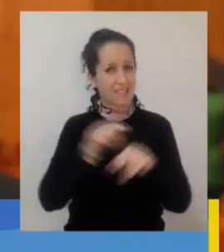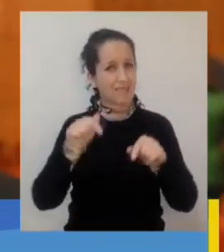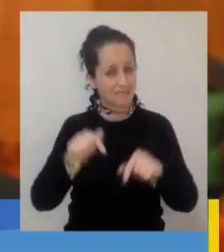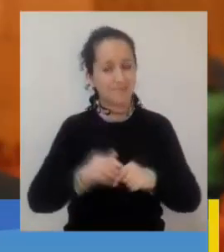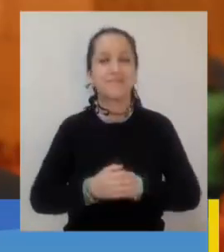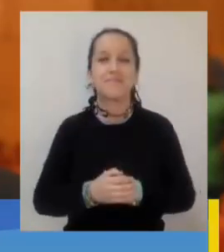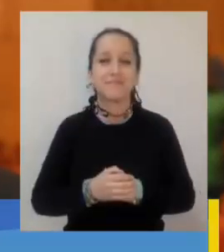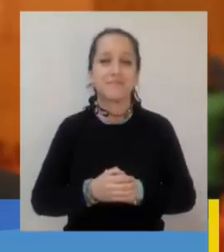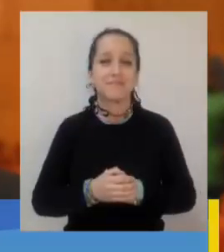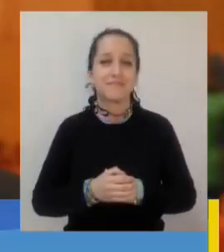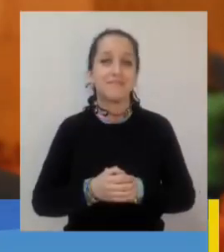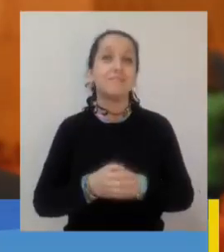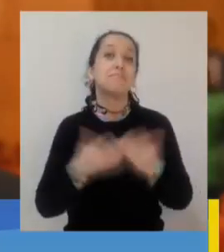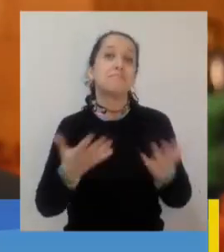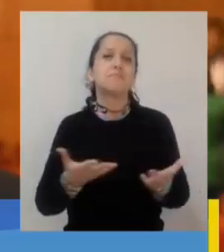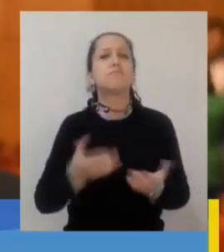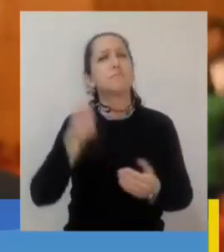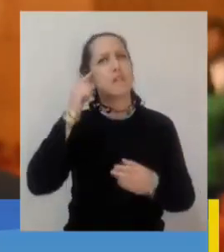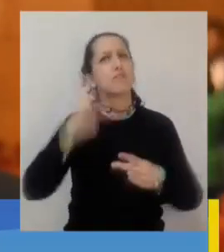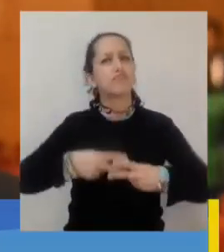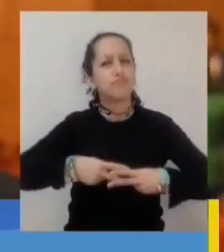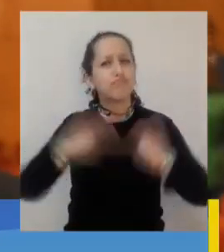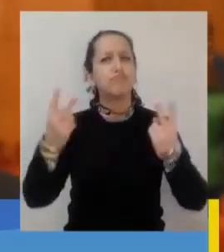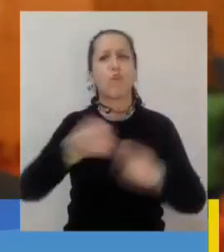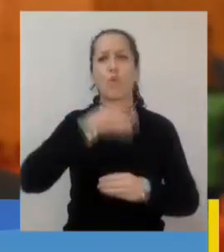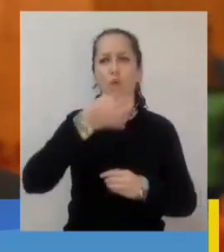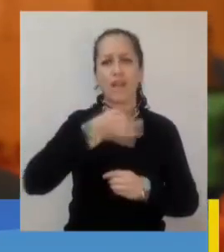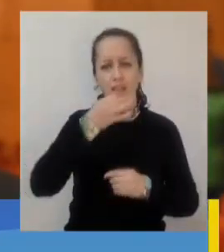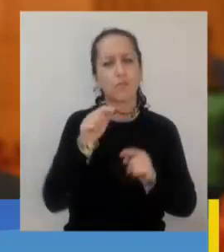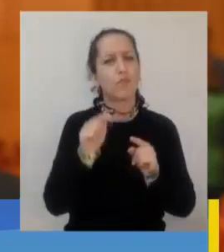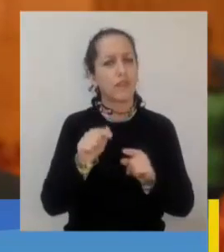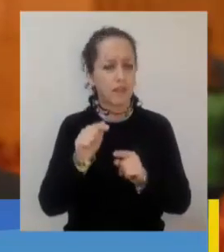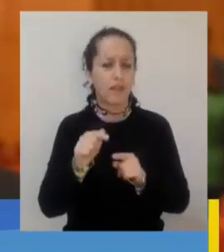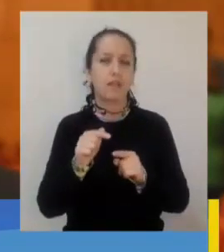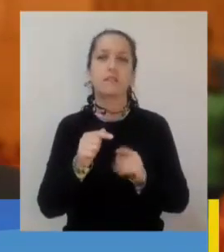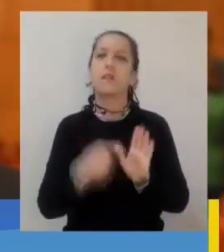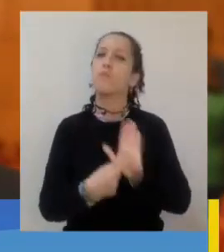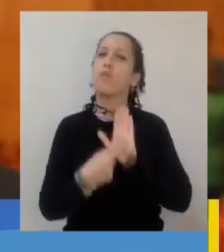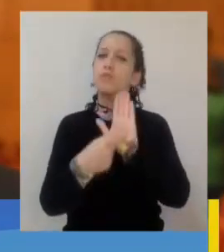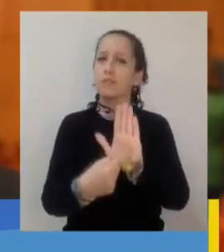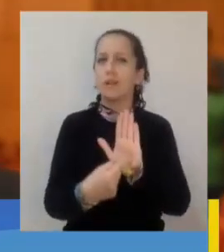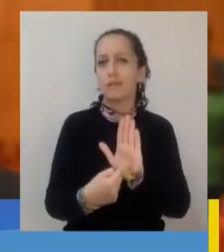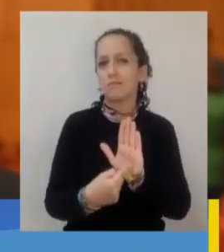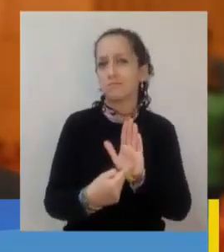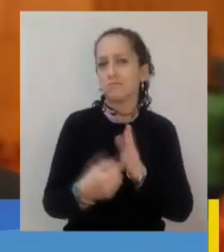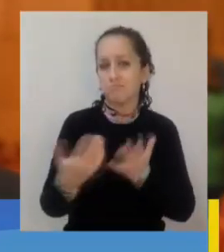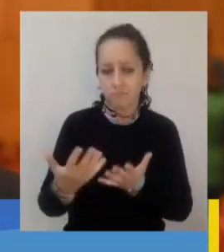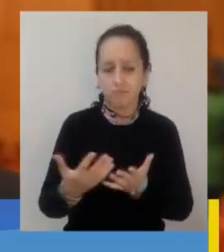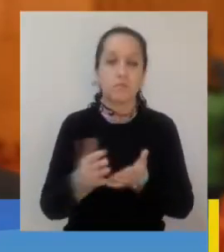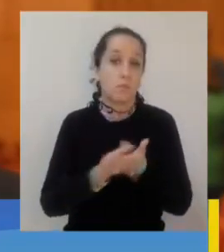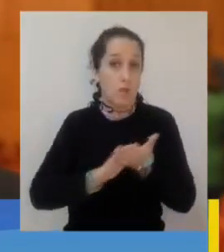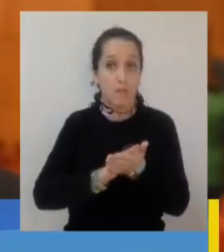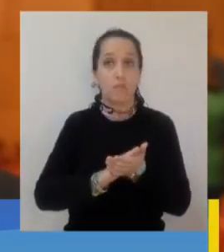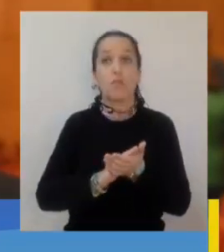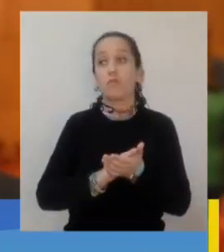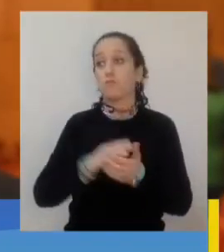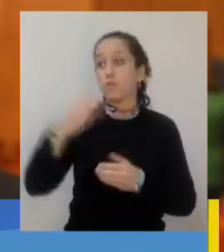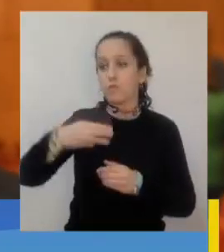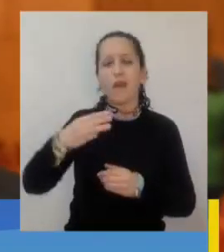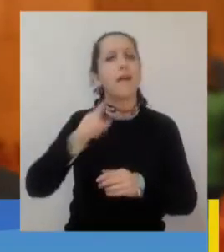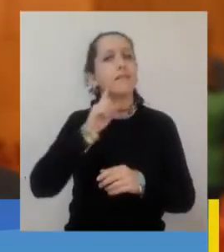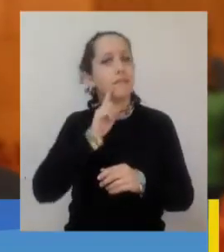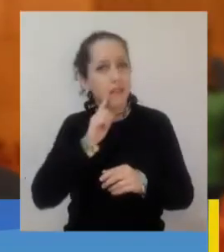en nuestra ciudad, así que creemos que es una cuenta que permite también demostrar que, además de tener recursos municipales,